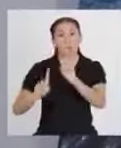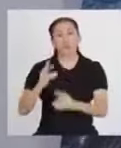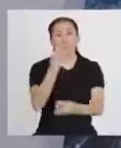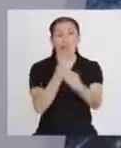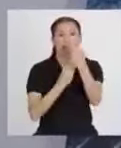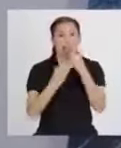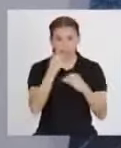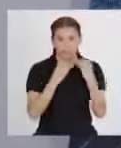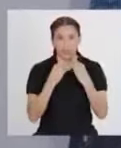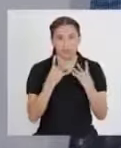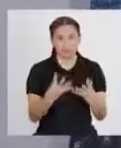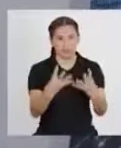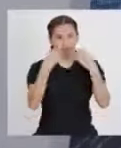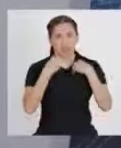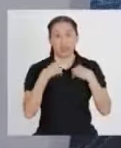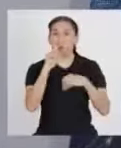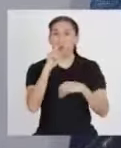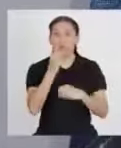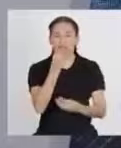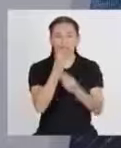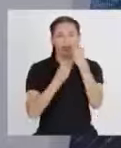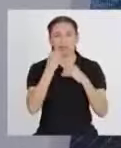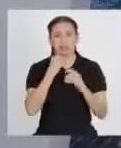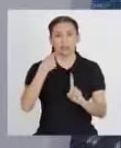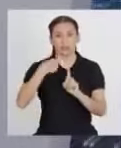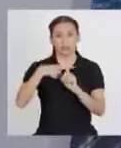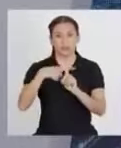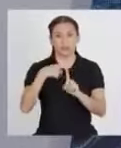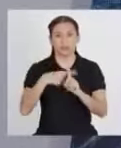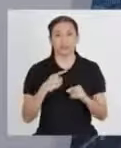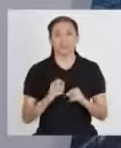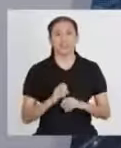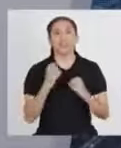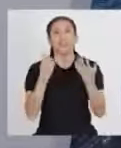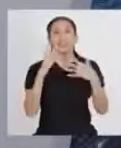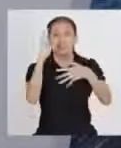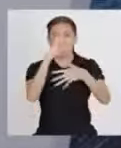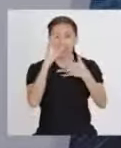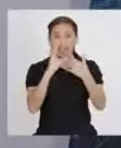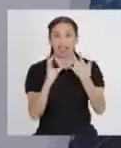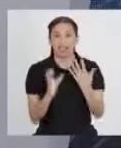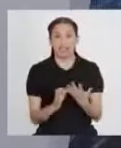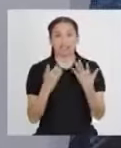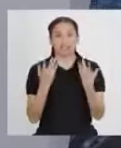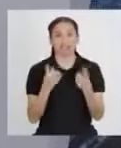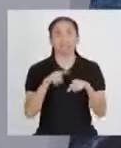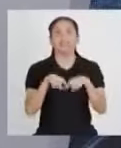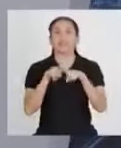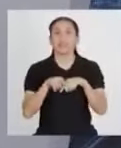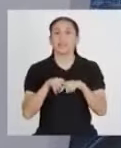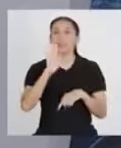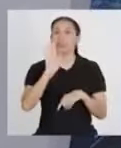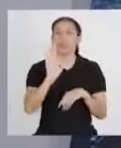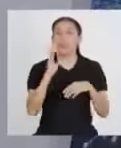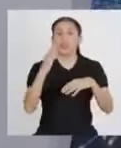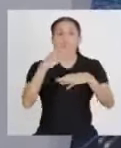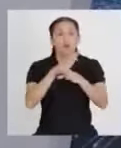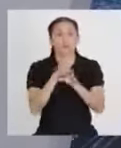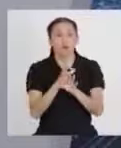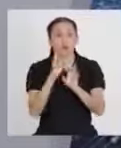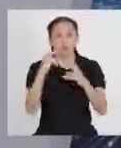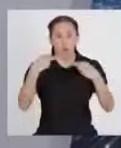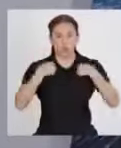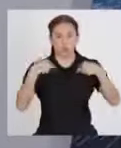de los alimentos que forman una alimentación saludable, clasificándolos según su función